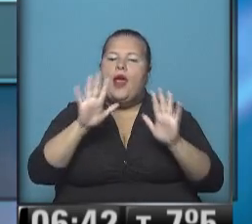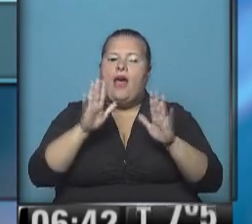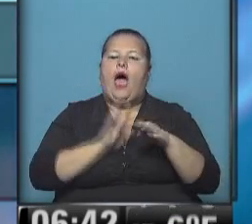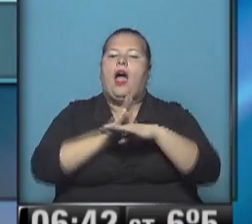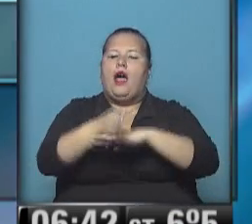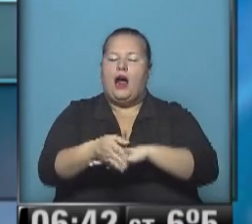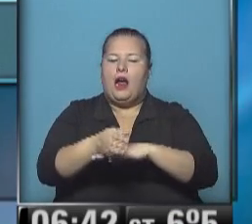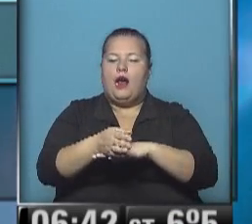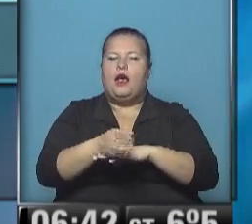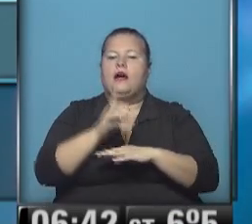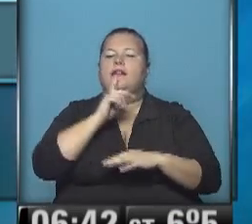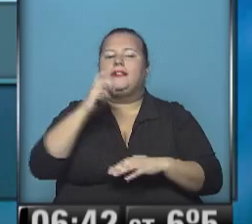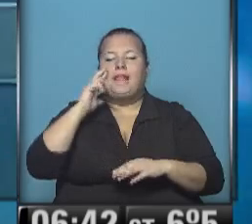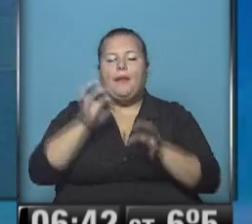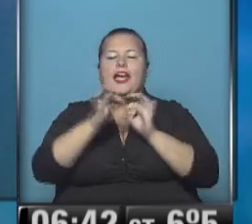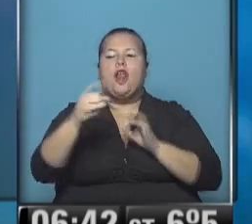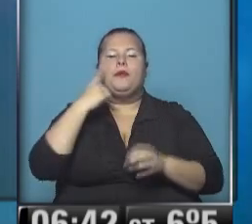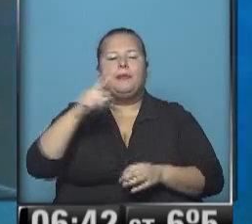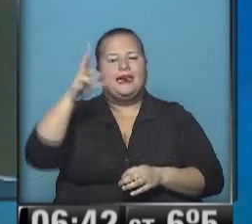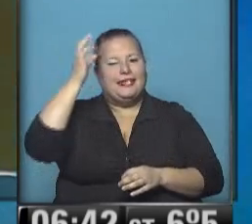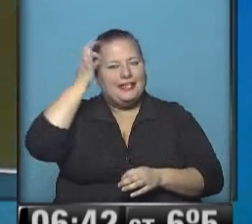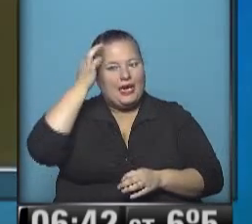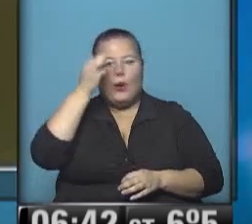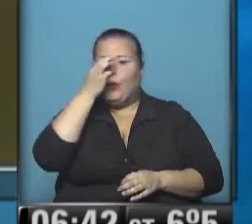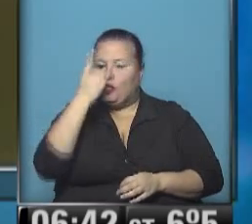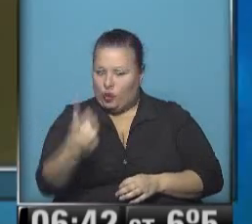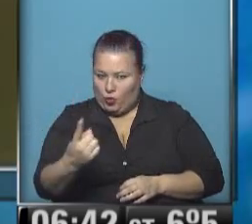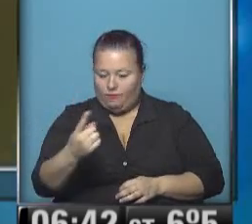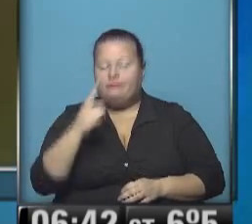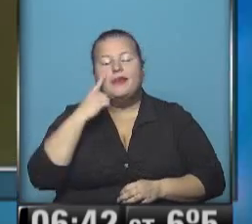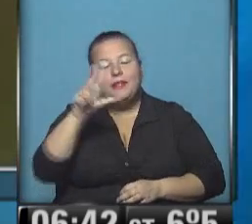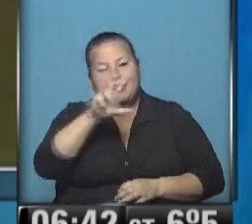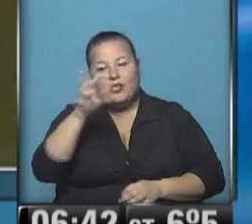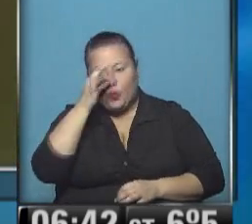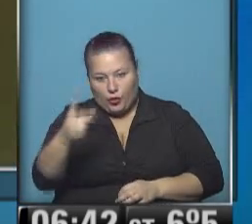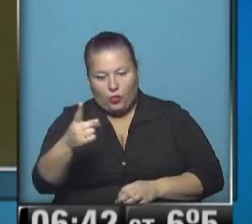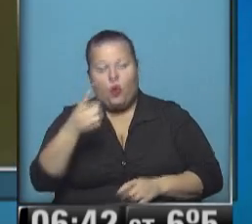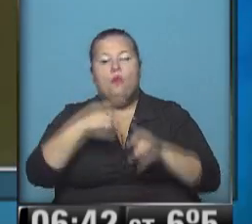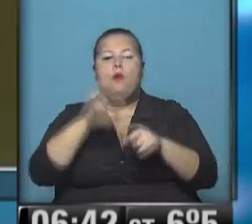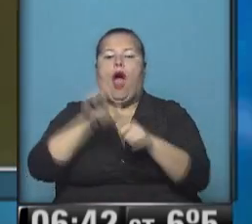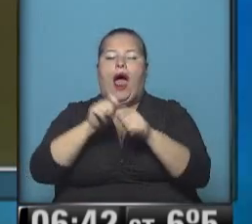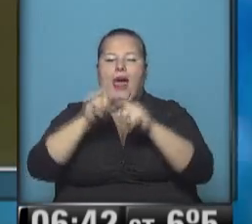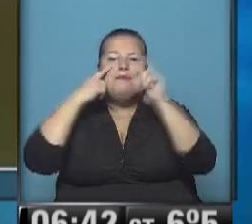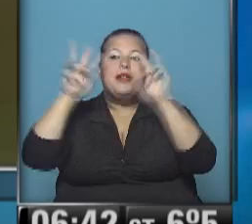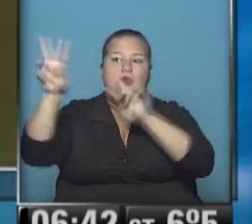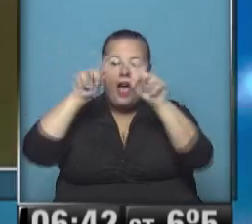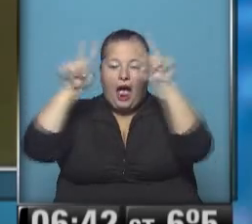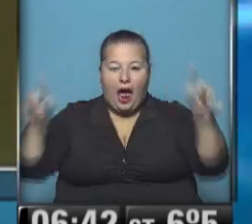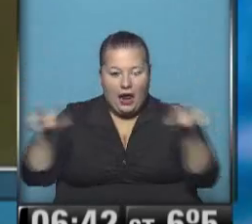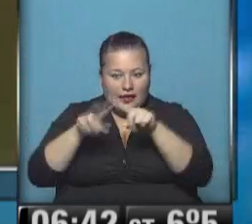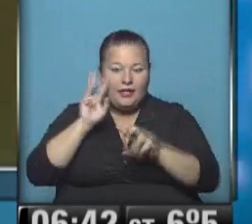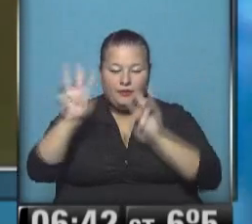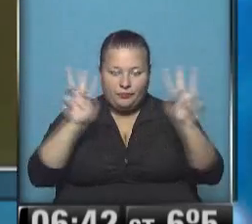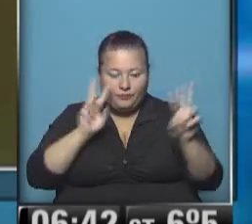acceso a Tapia, kilómetro 1321. Por obra de señalización horizontal,